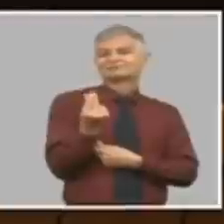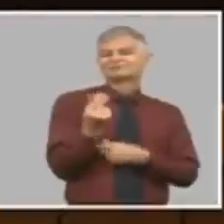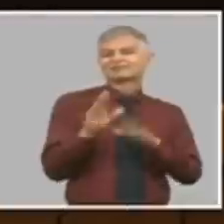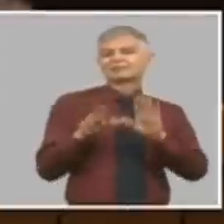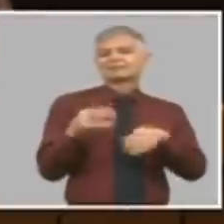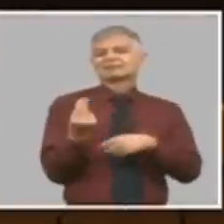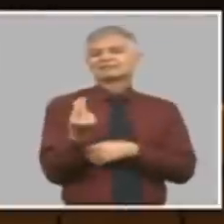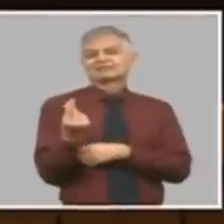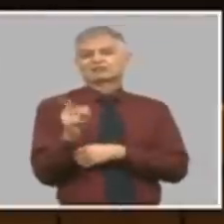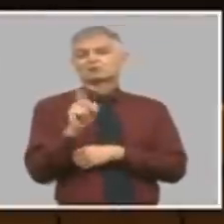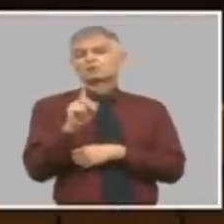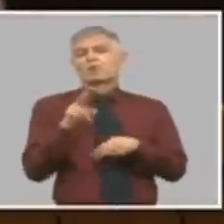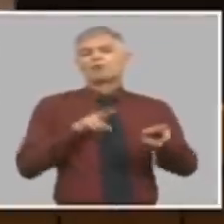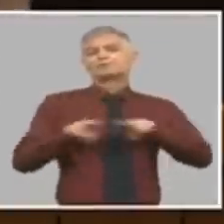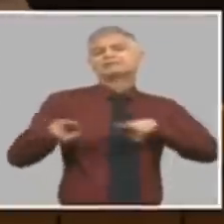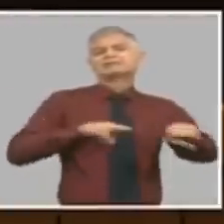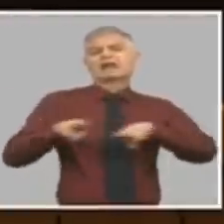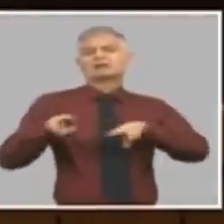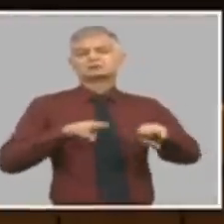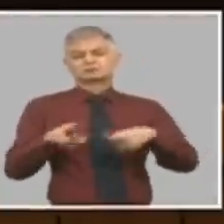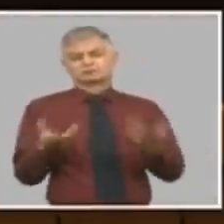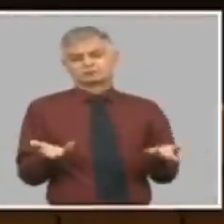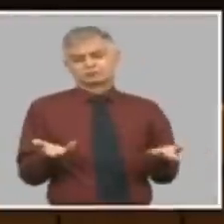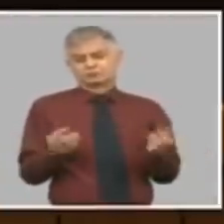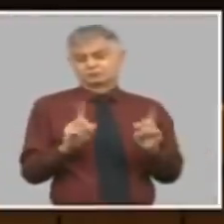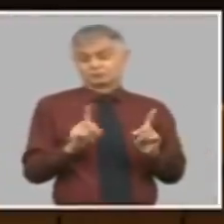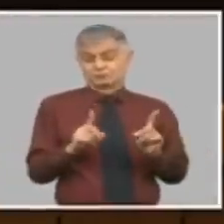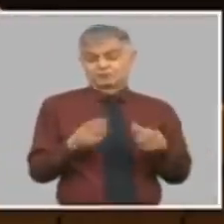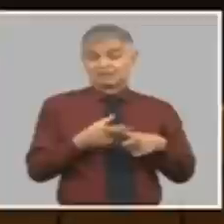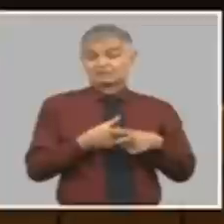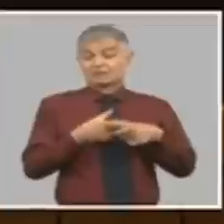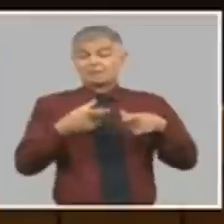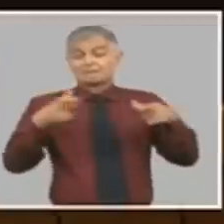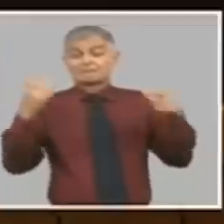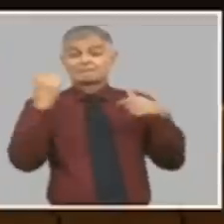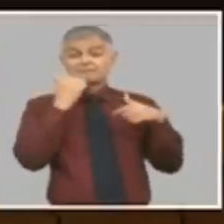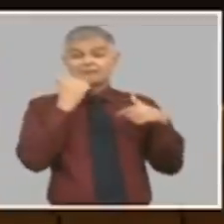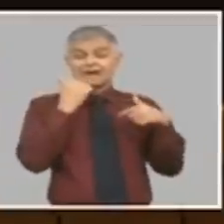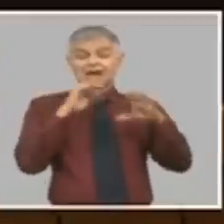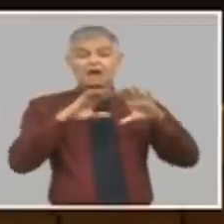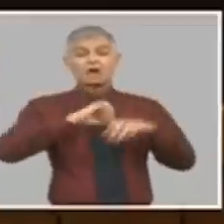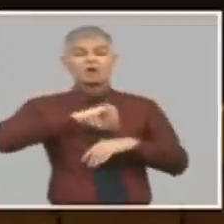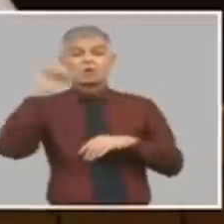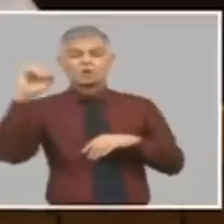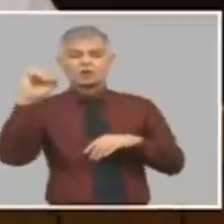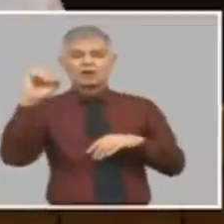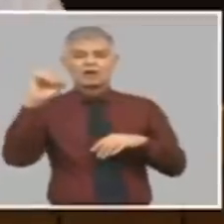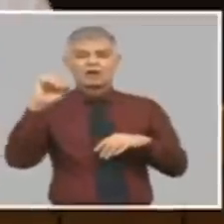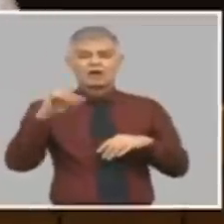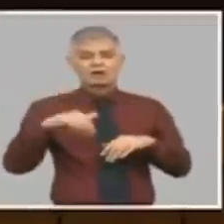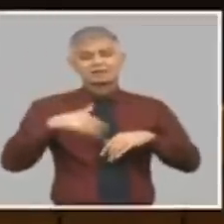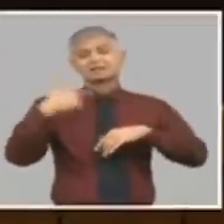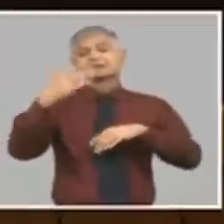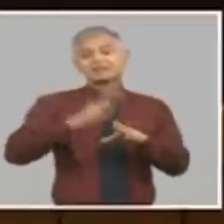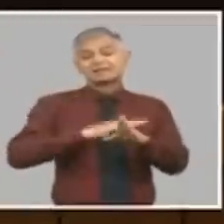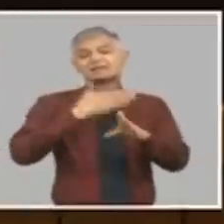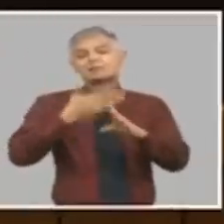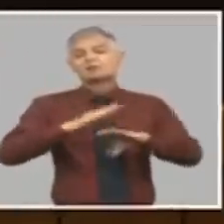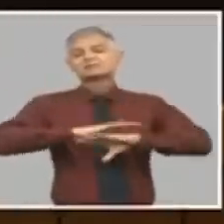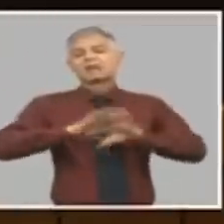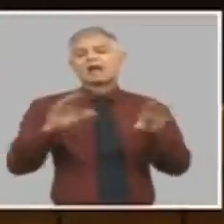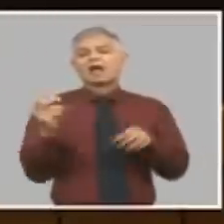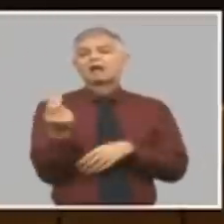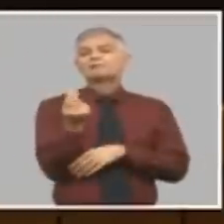despliegue de eso se logrará en su totalidad cuando la moneda con que nos quedemos cumpla las funciones del dinero